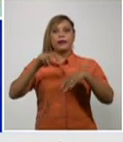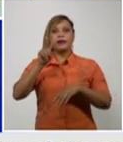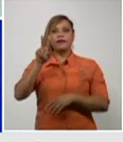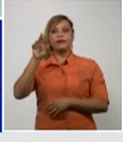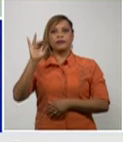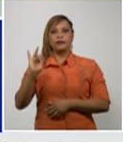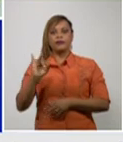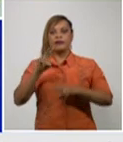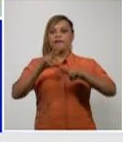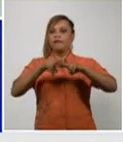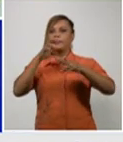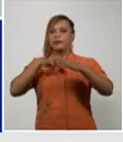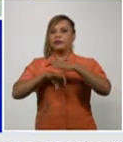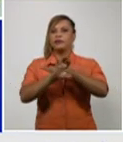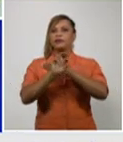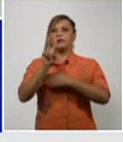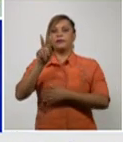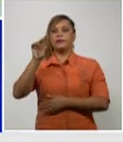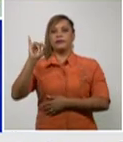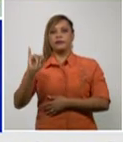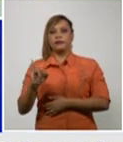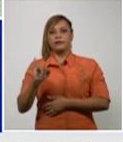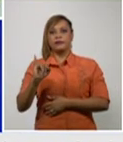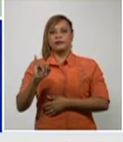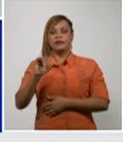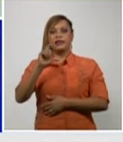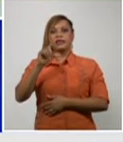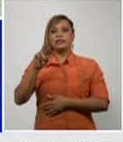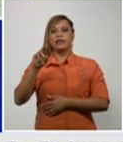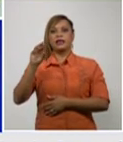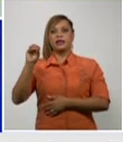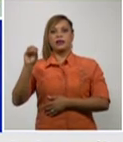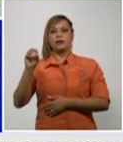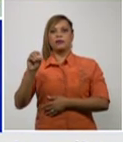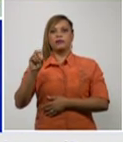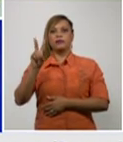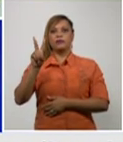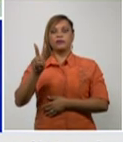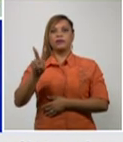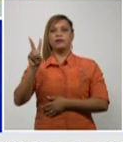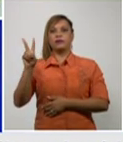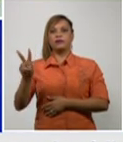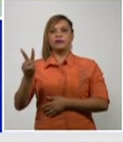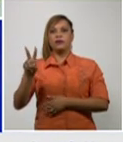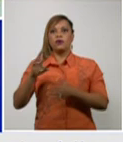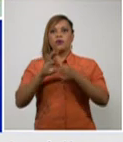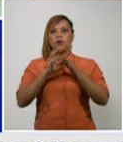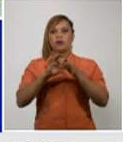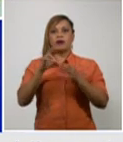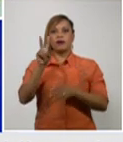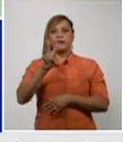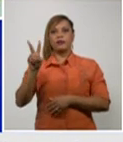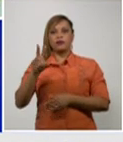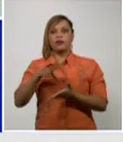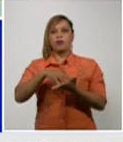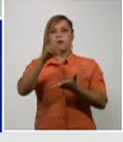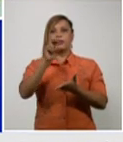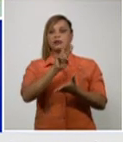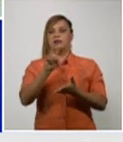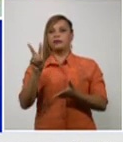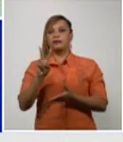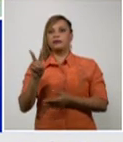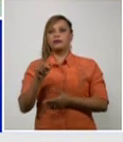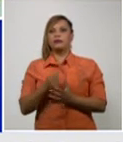Habana del Este 26 Cerro Guanabacoa Plaza de la Revolución y